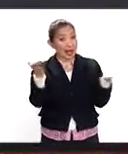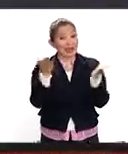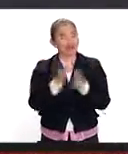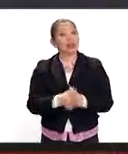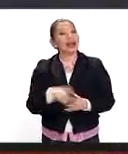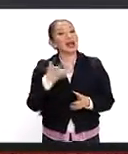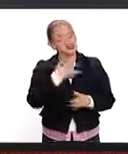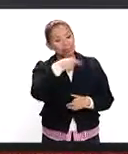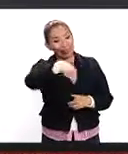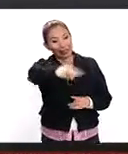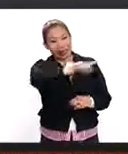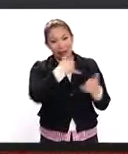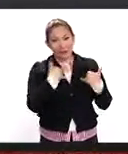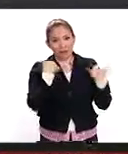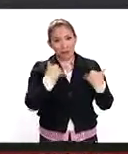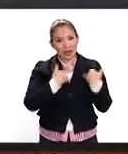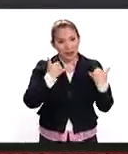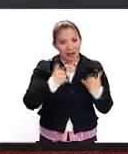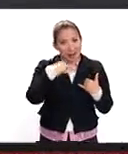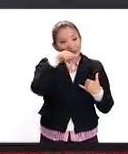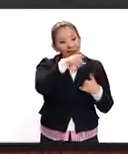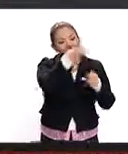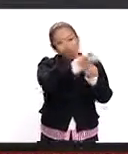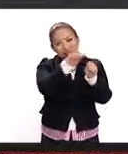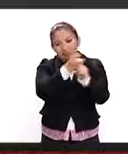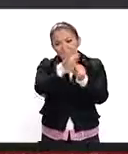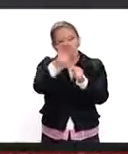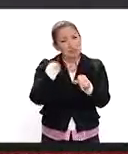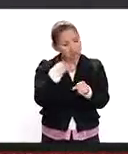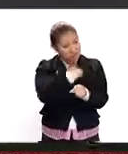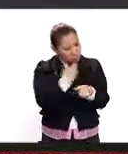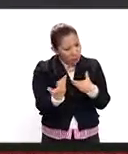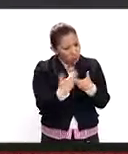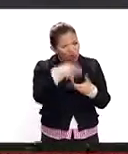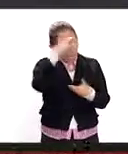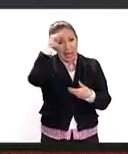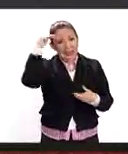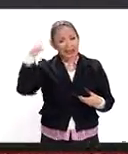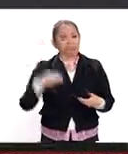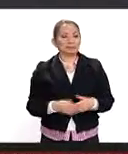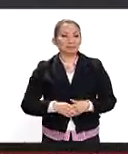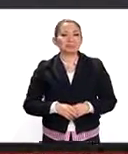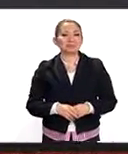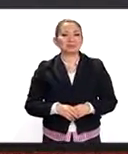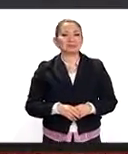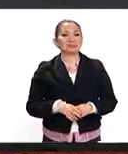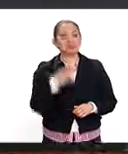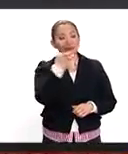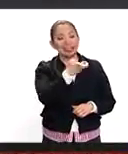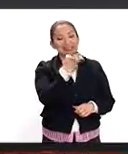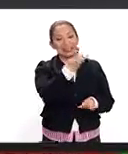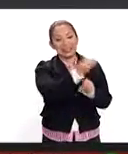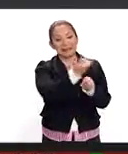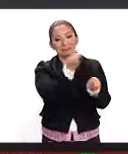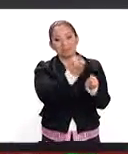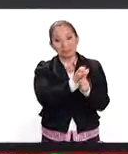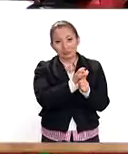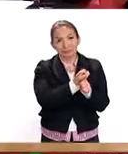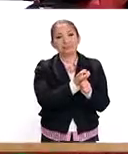tienen los jóvenes donde los invitamos a ser parte de la Marina. Esta invitación,